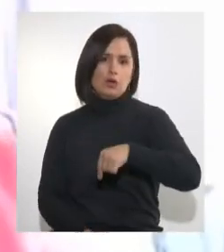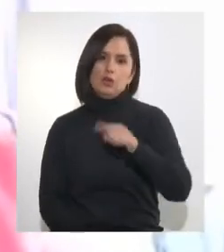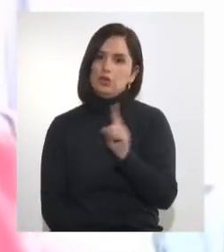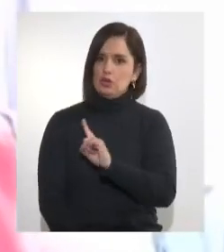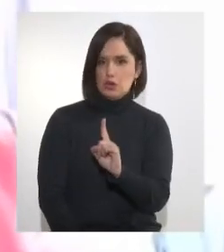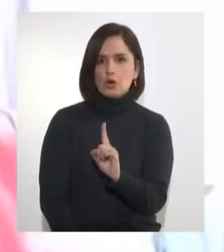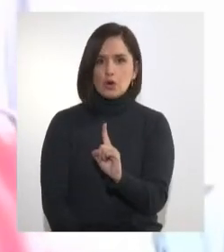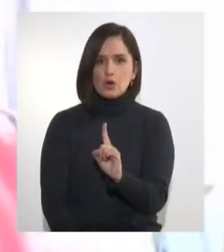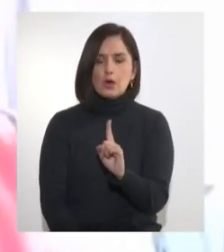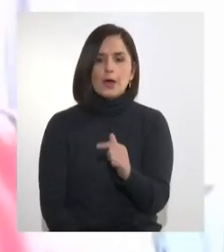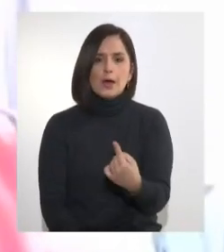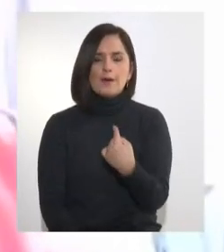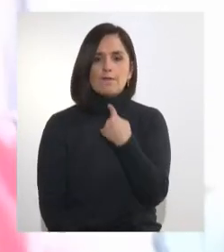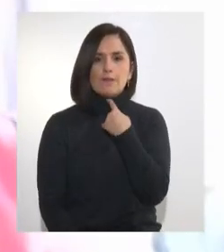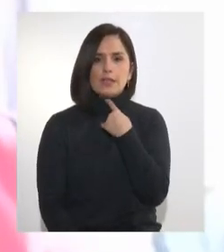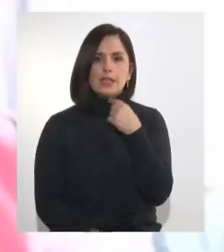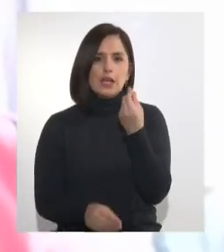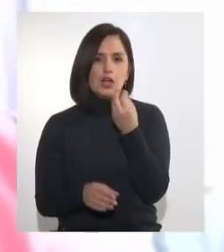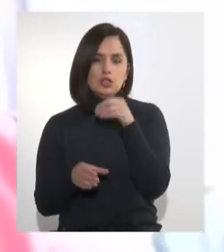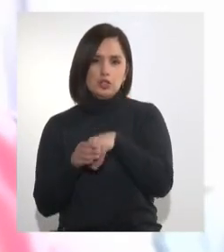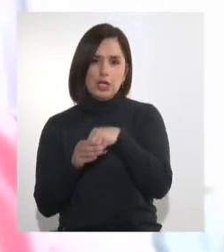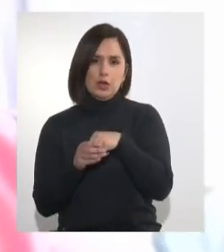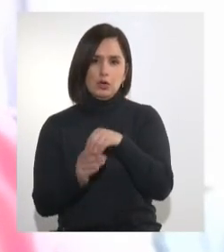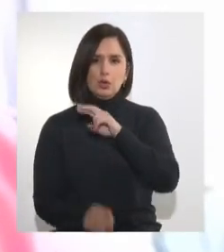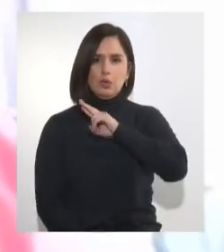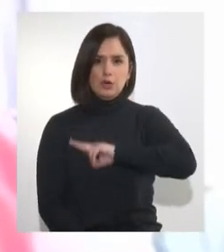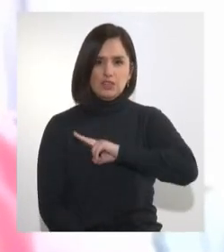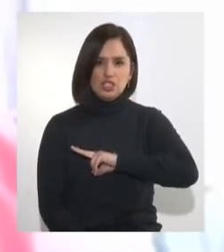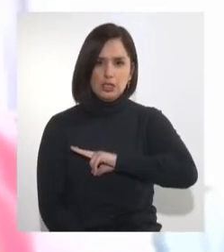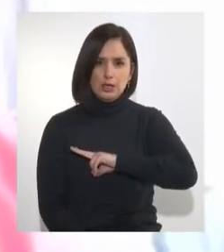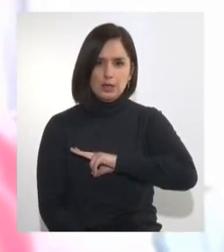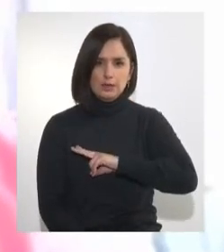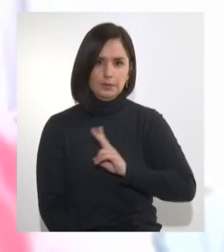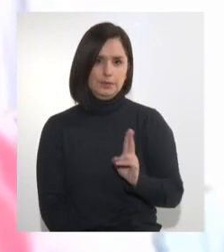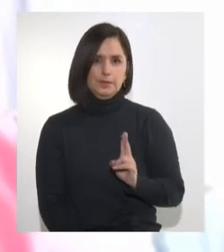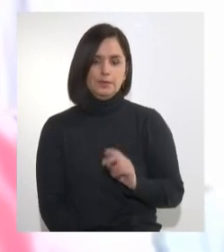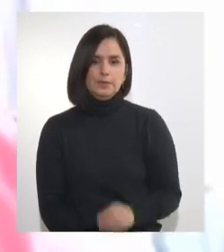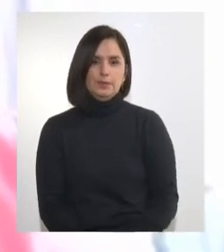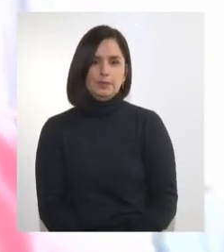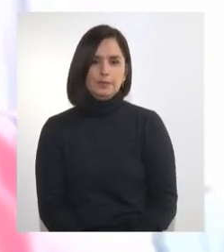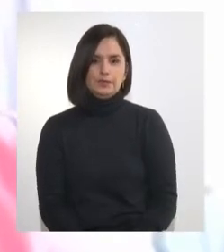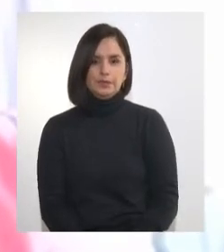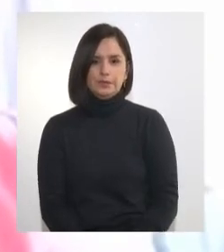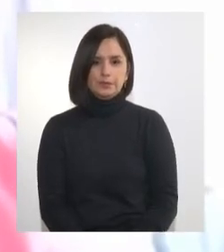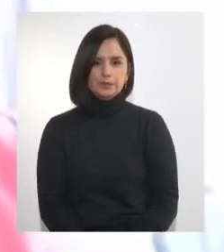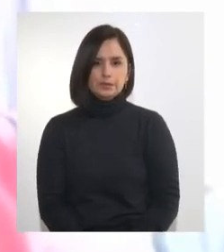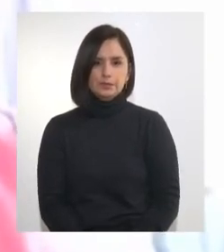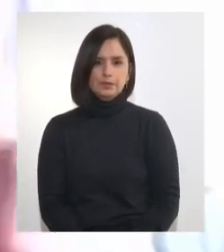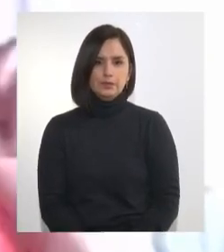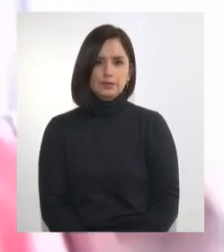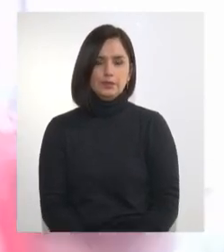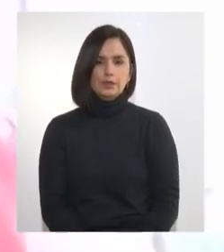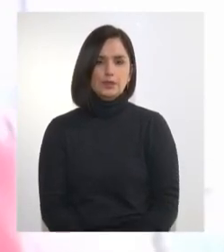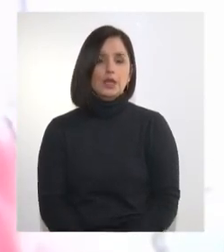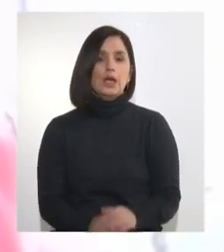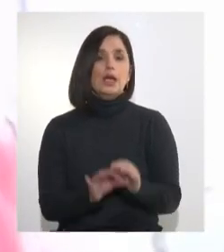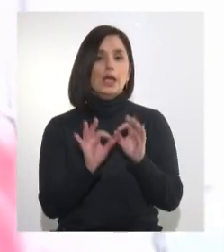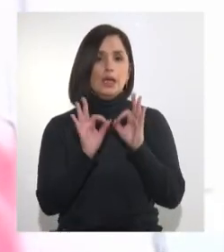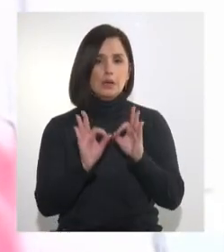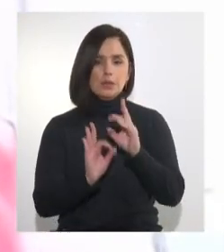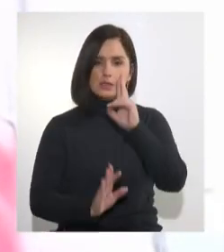arruinarán los ahorros previsionales y serán marginales en el vaivén del mercado de valores. Especial